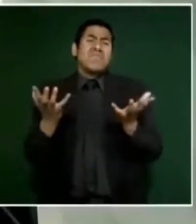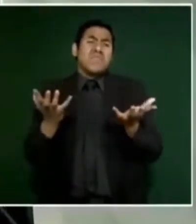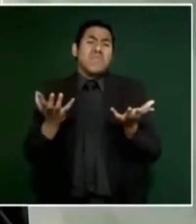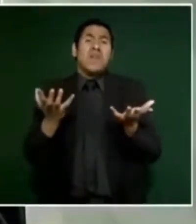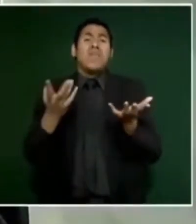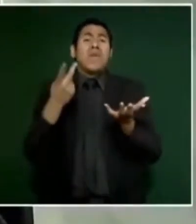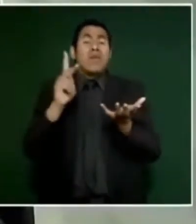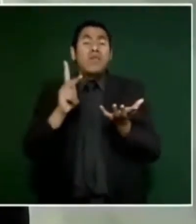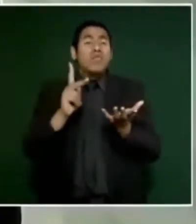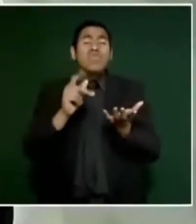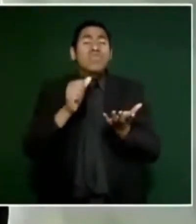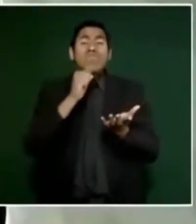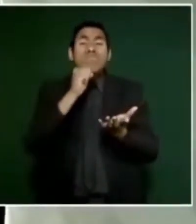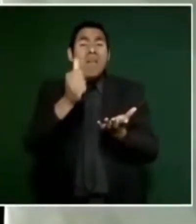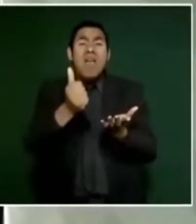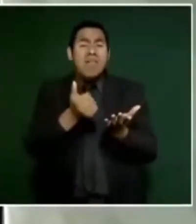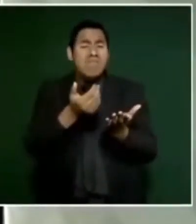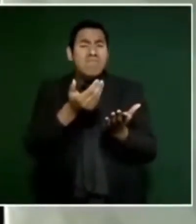pruebas,